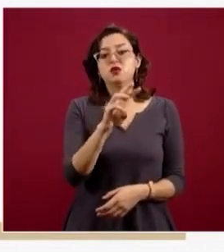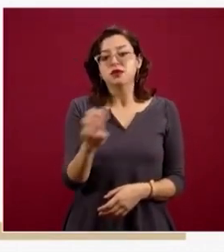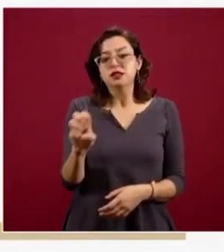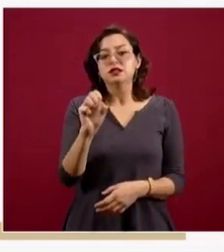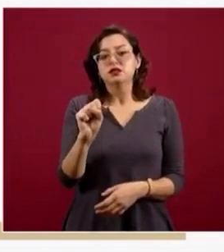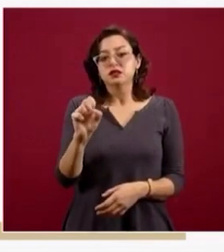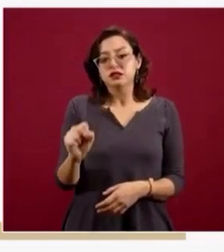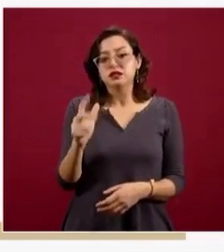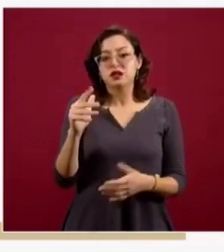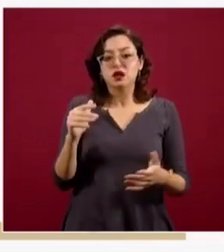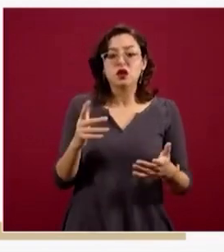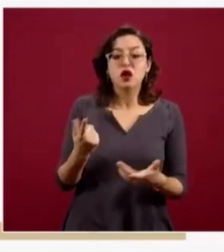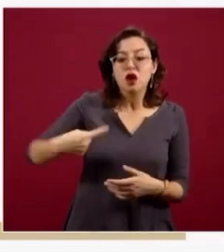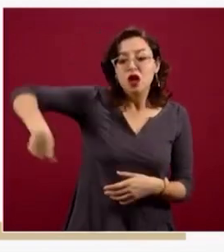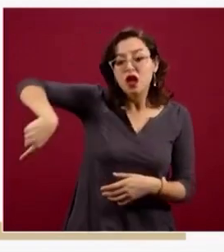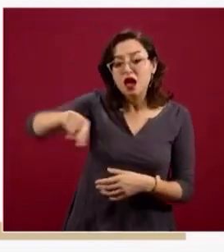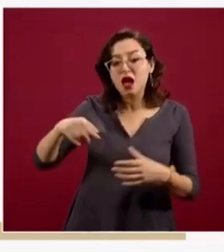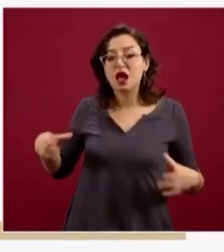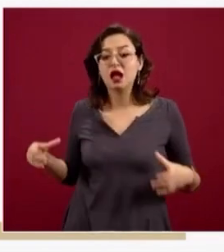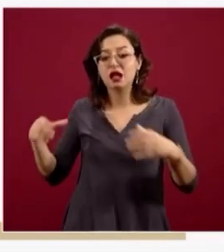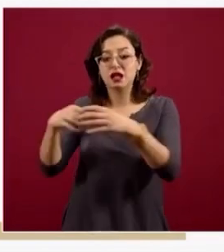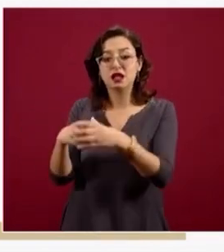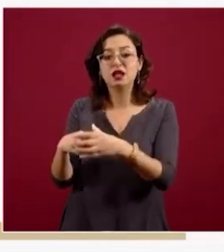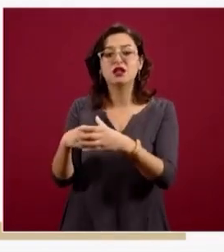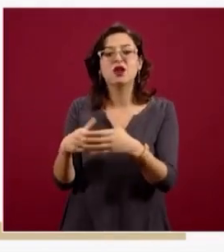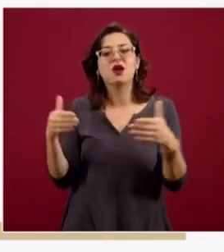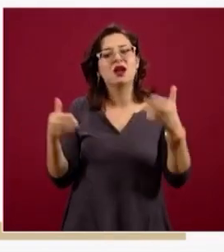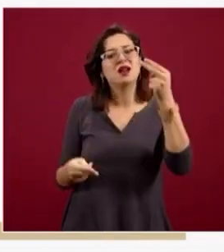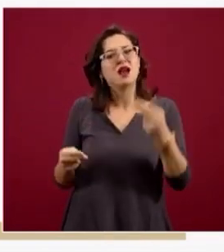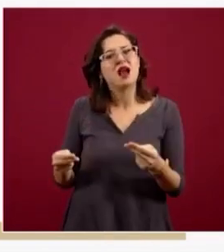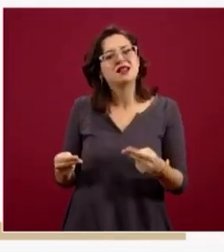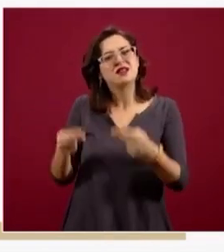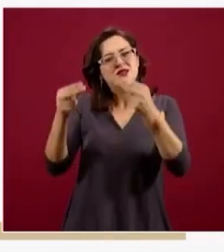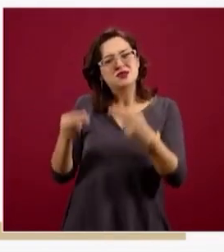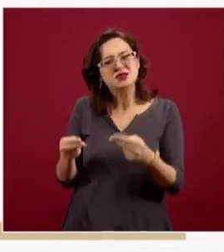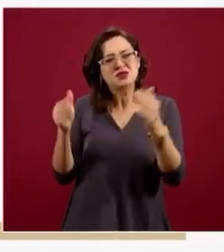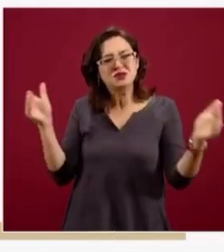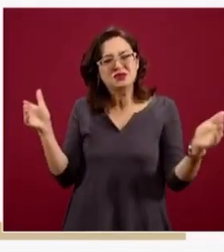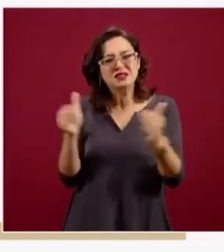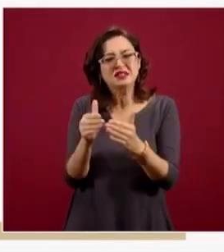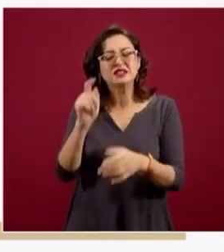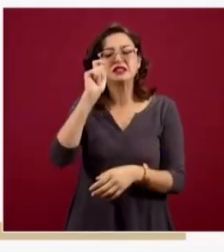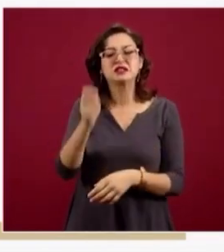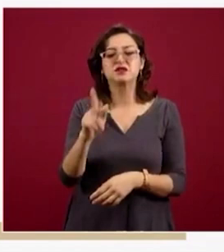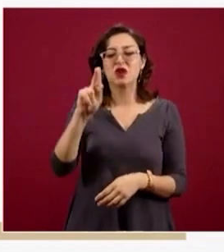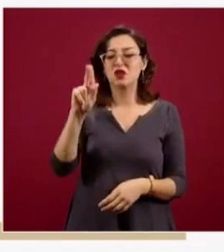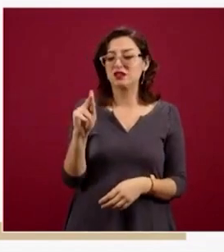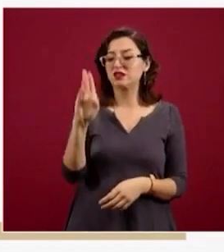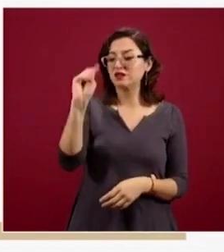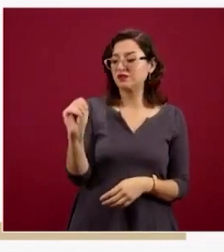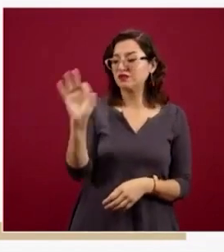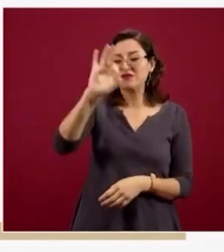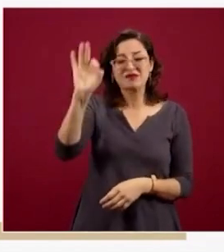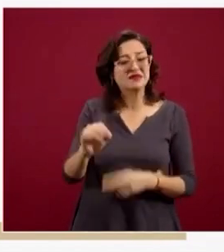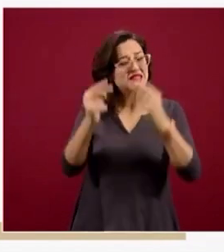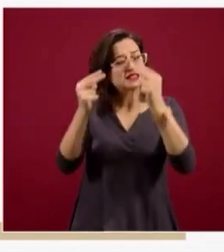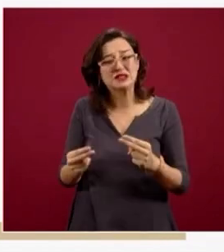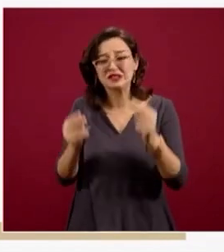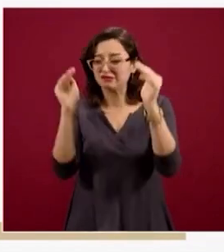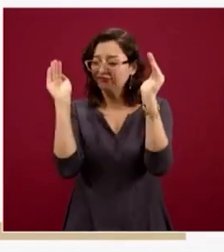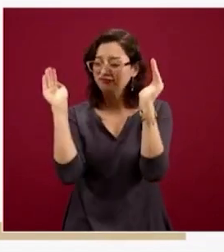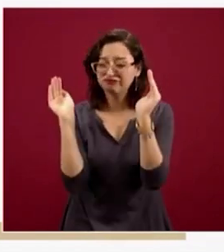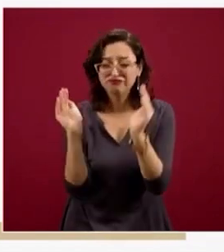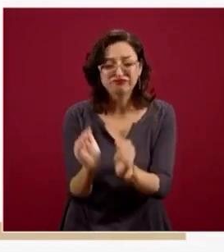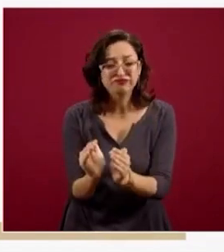que tomaron esta decisión, es decir, es el 89 por ciento, son pequeños negocios